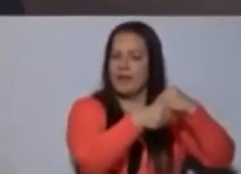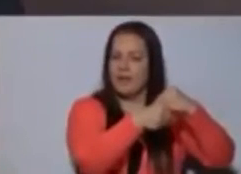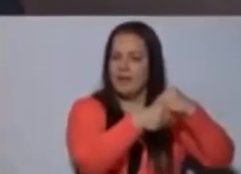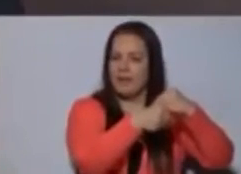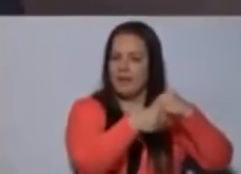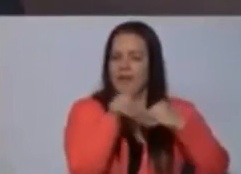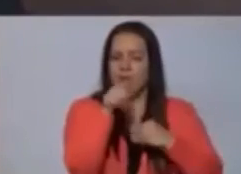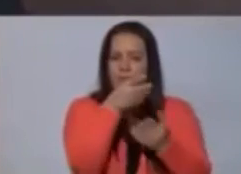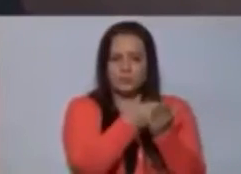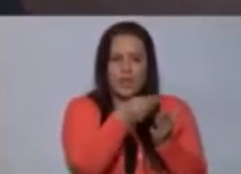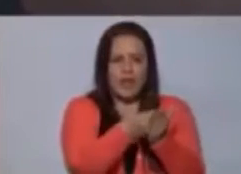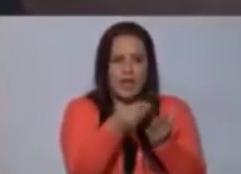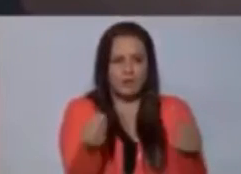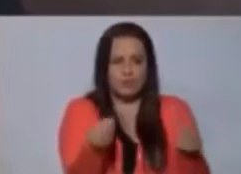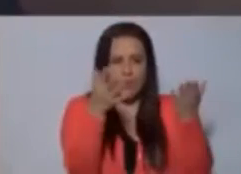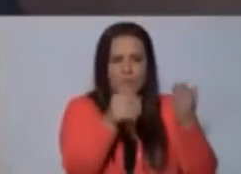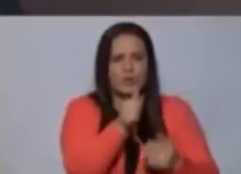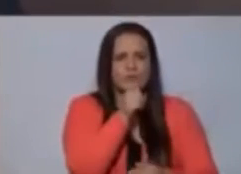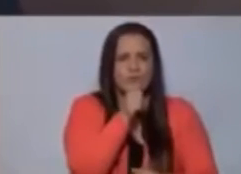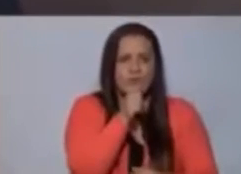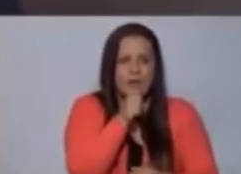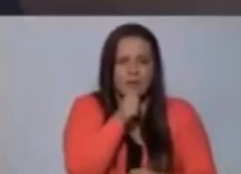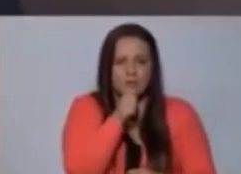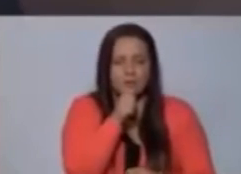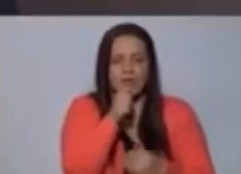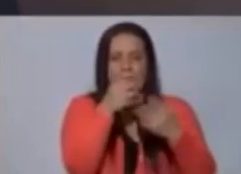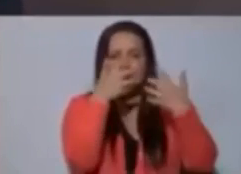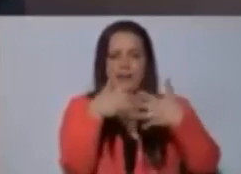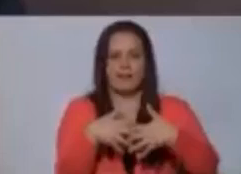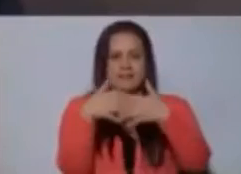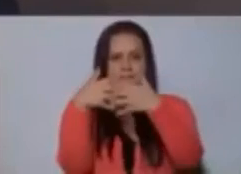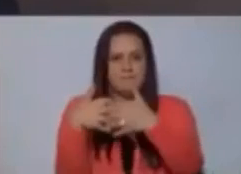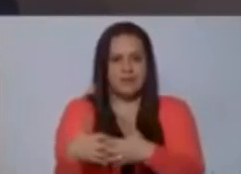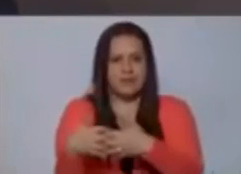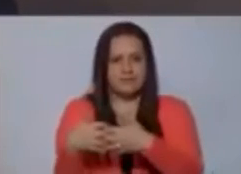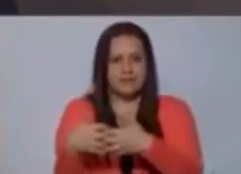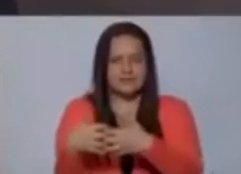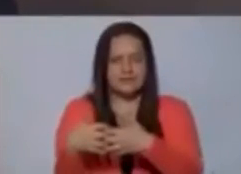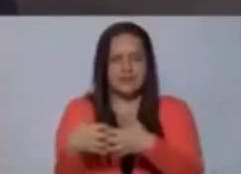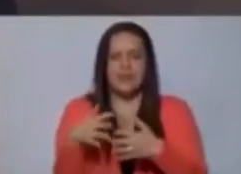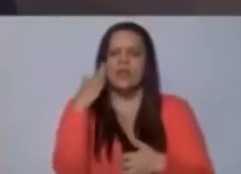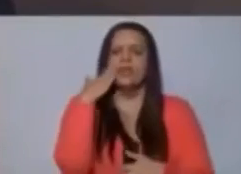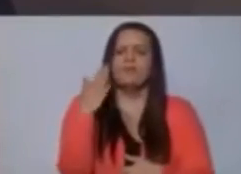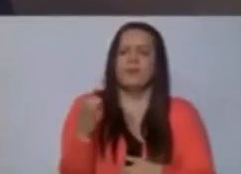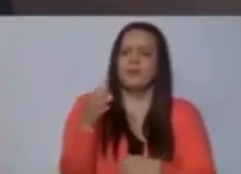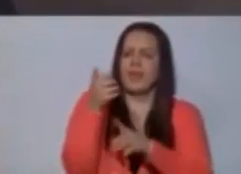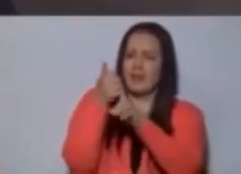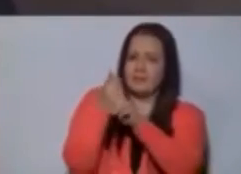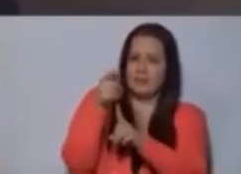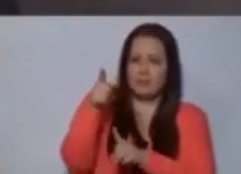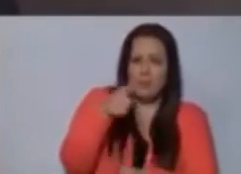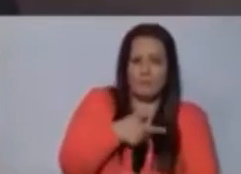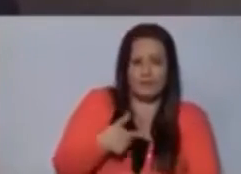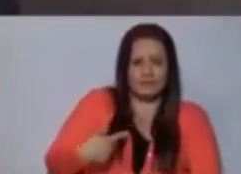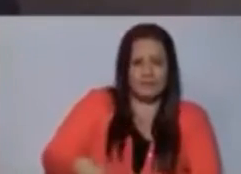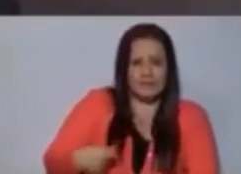a los salarios públicos, privados y a las empresas? ¿Y por qué se da el tupé el presidente de la República